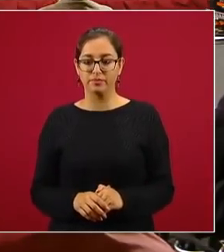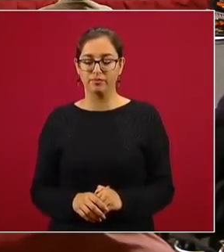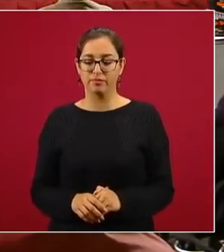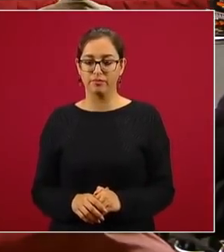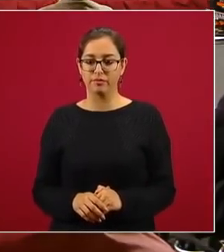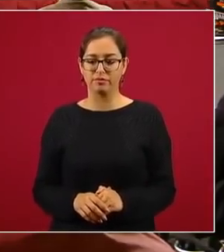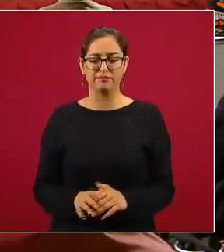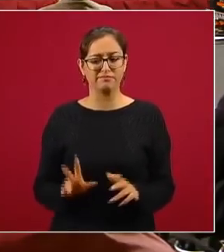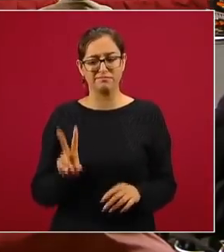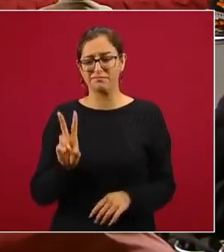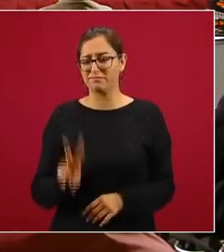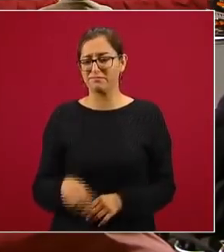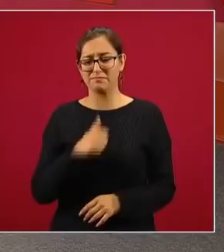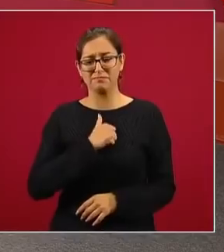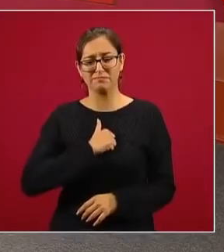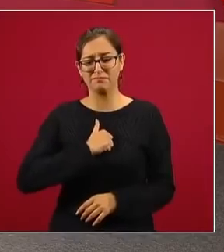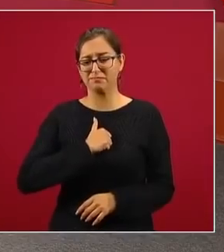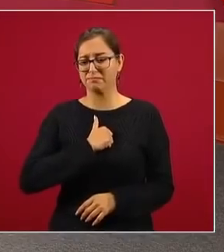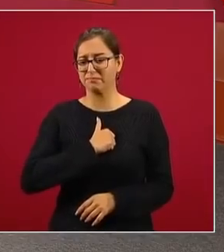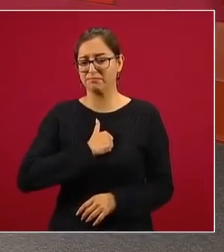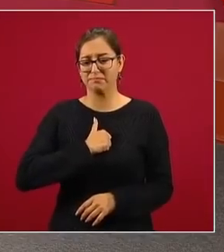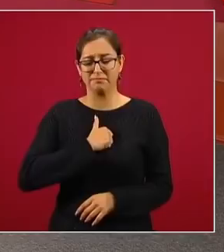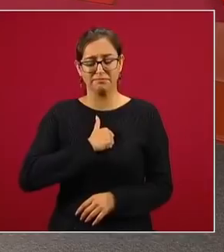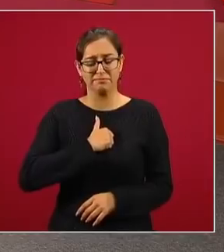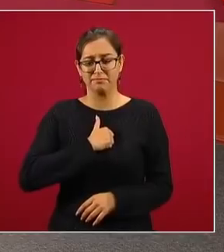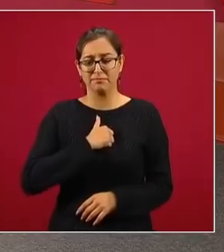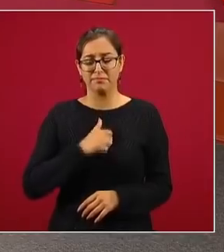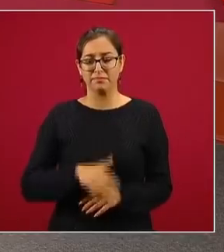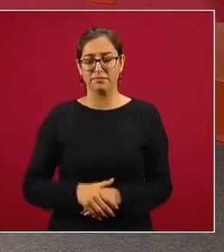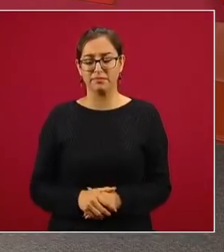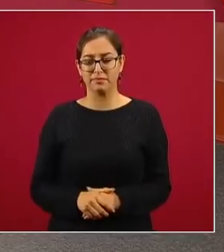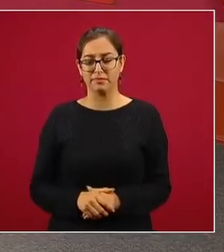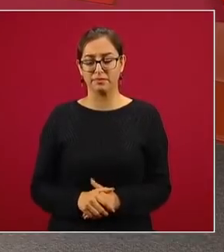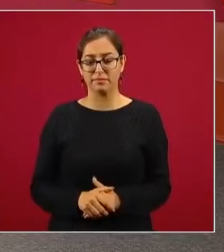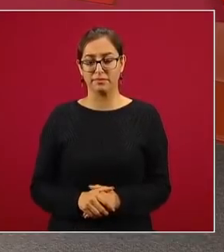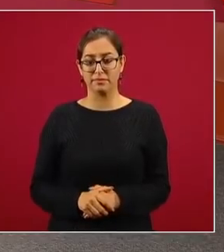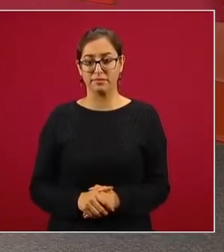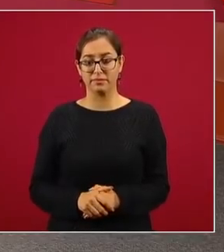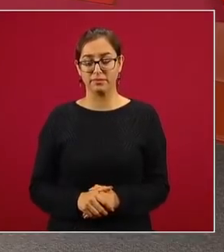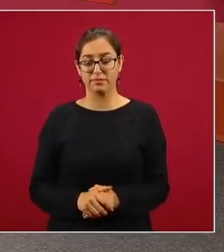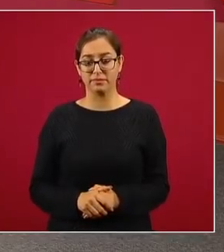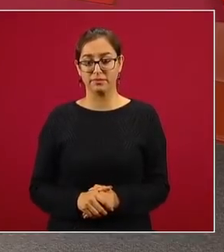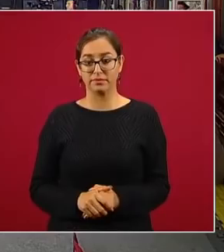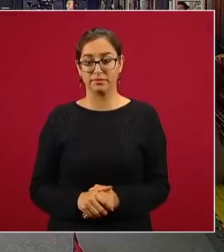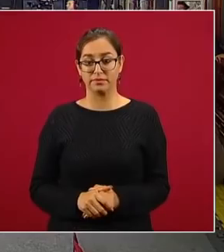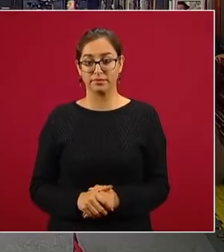muy lamentable esto. ¿O sea, fue un marco de la Guardia